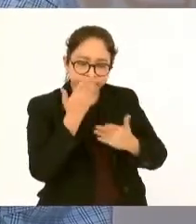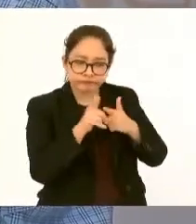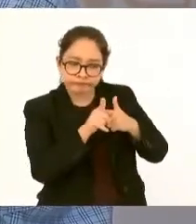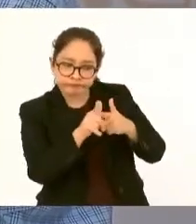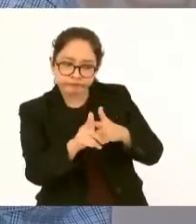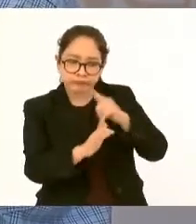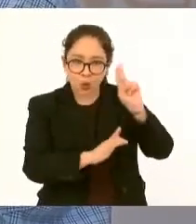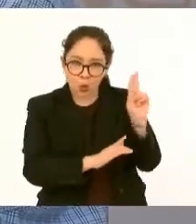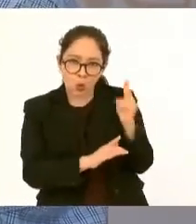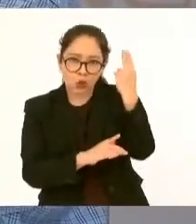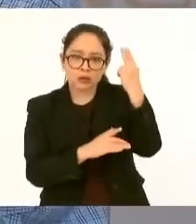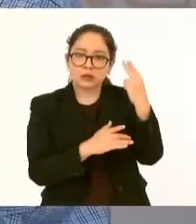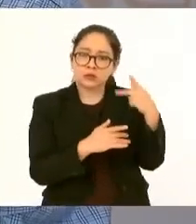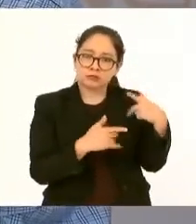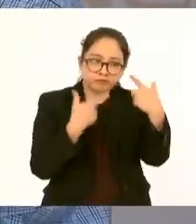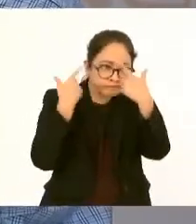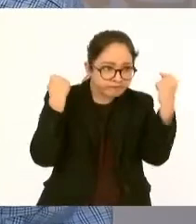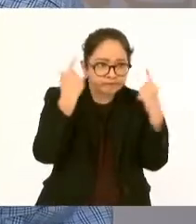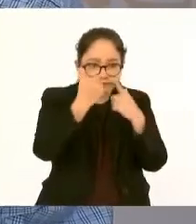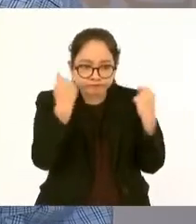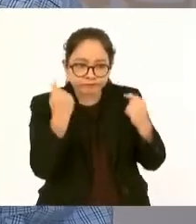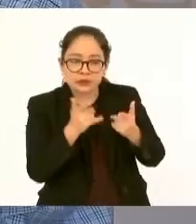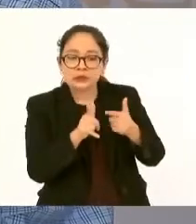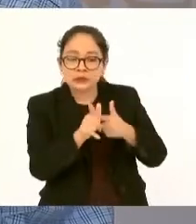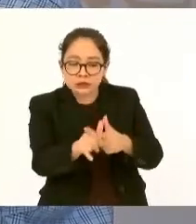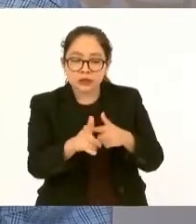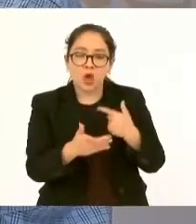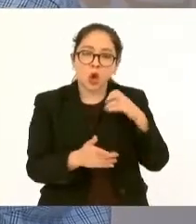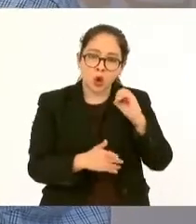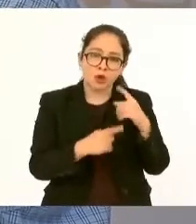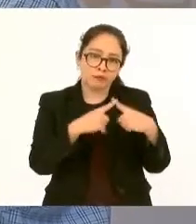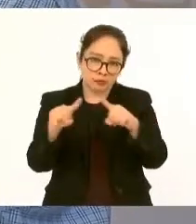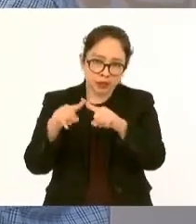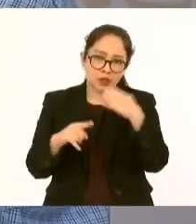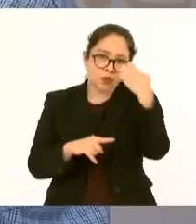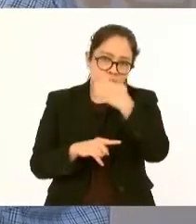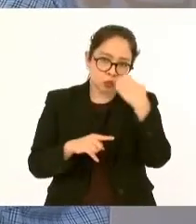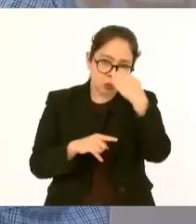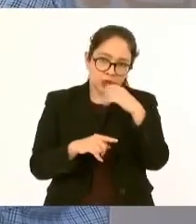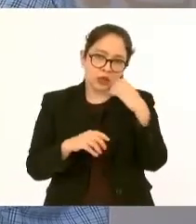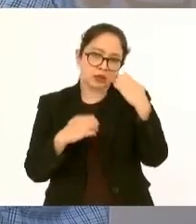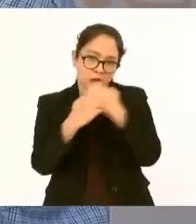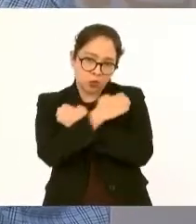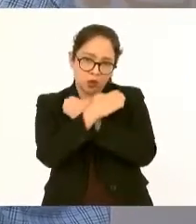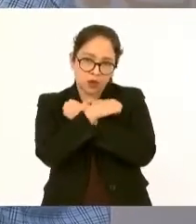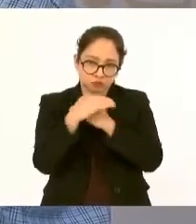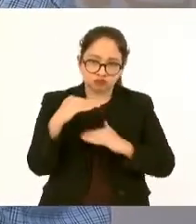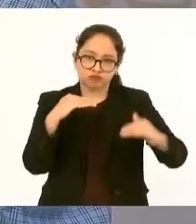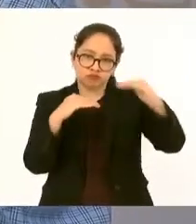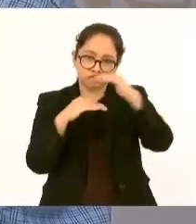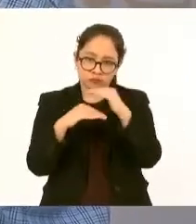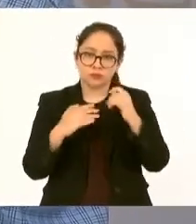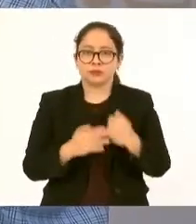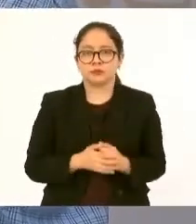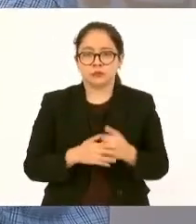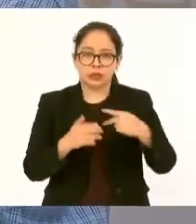universidad o en escuelas de nivel superior. Aquí en Veracruz